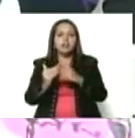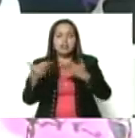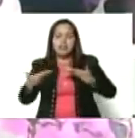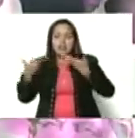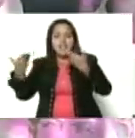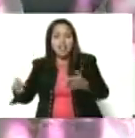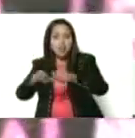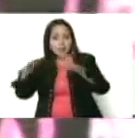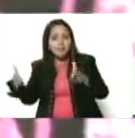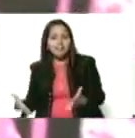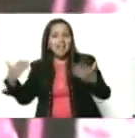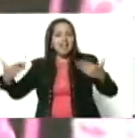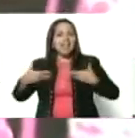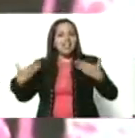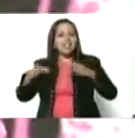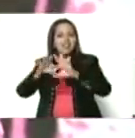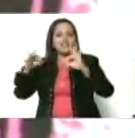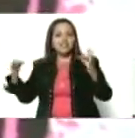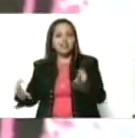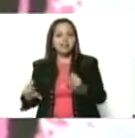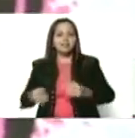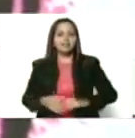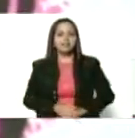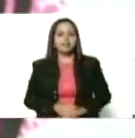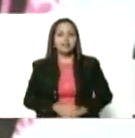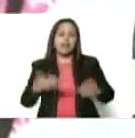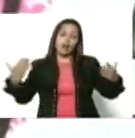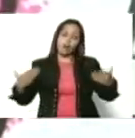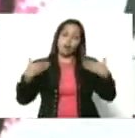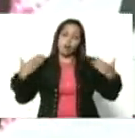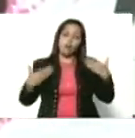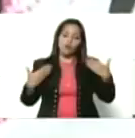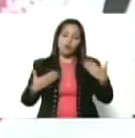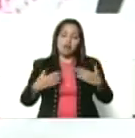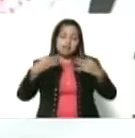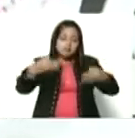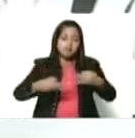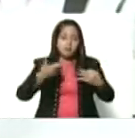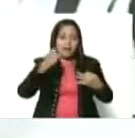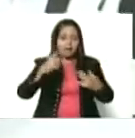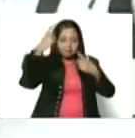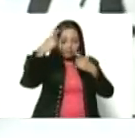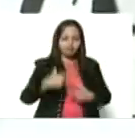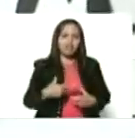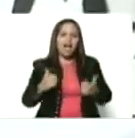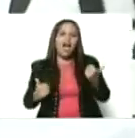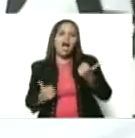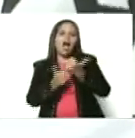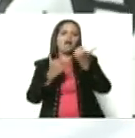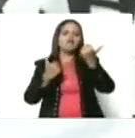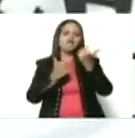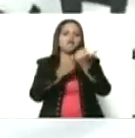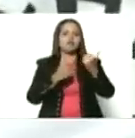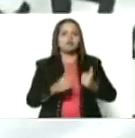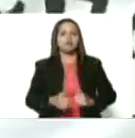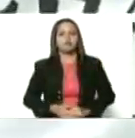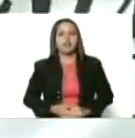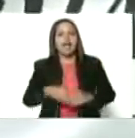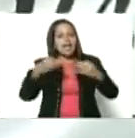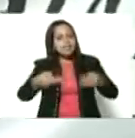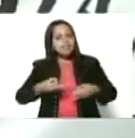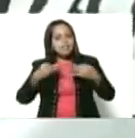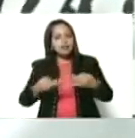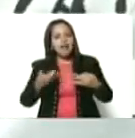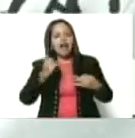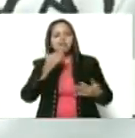de alegría en nuestra familia. Estamos contentas porque usted siempre está pendiente de apoyarnos y eso siempre vamos